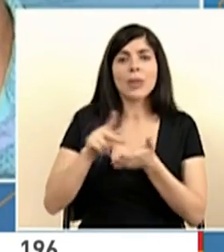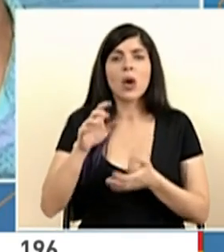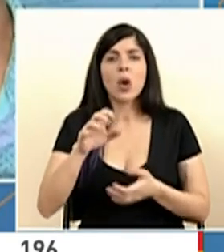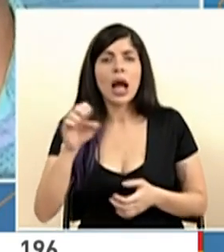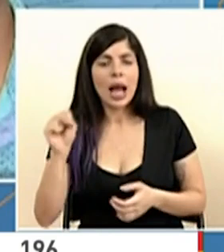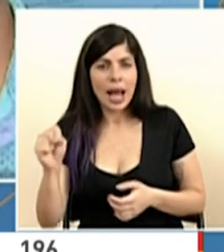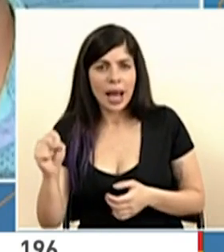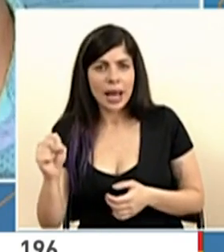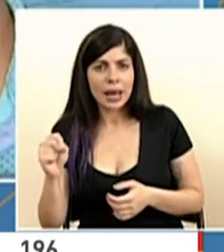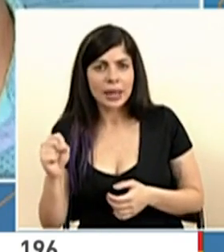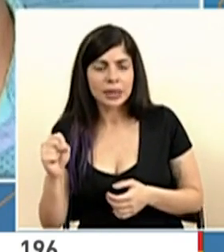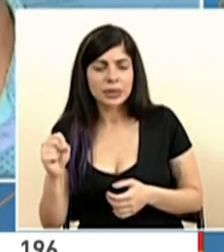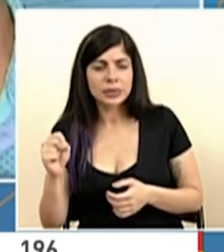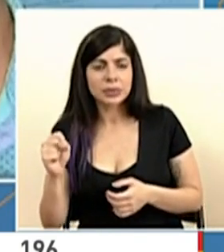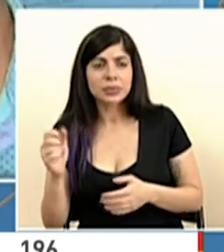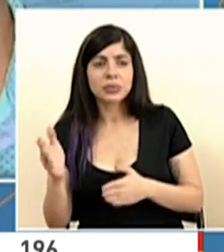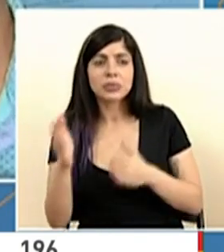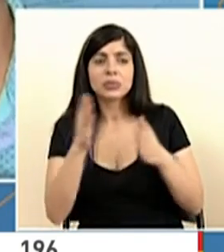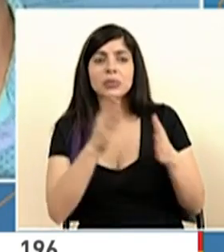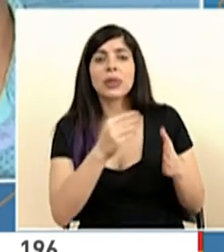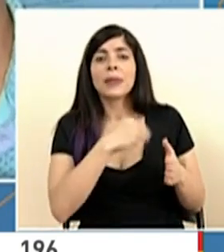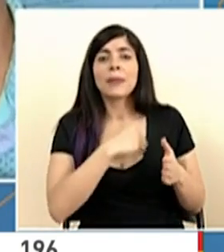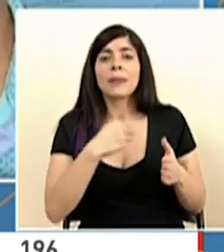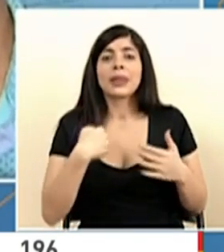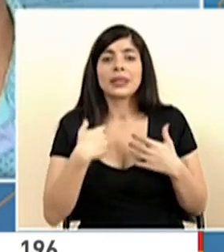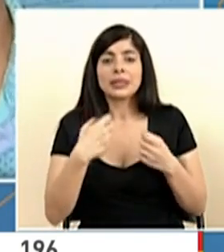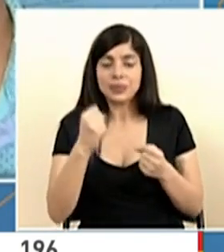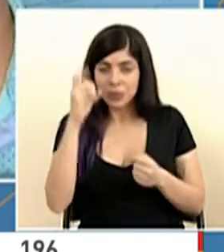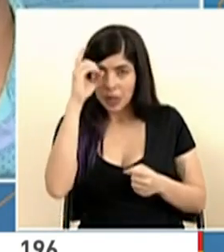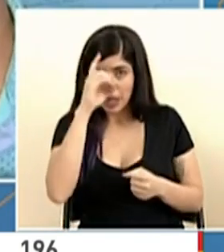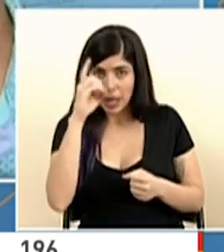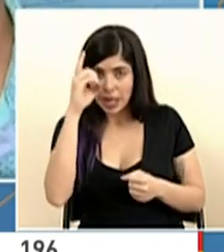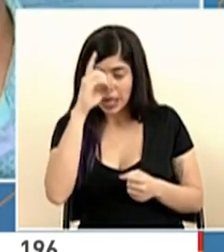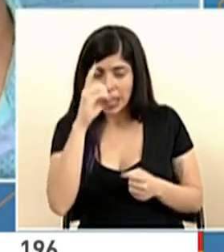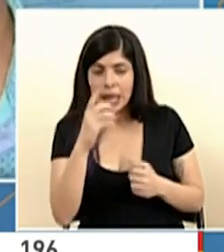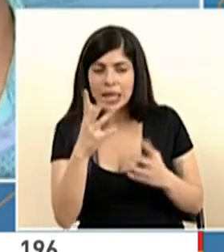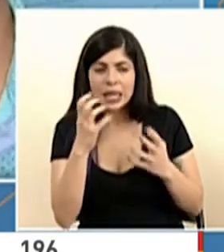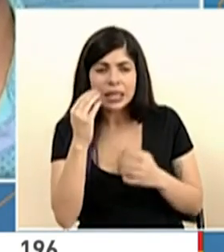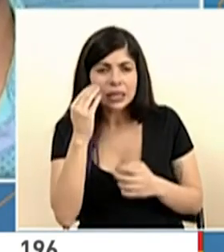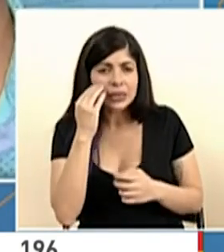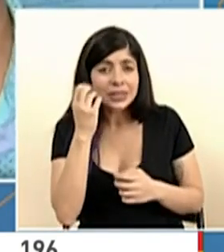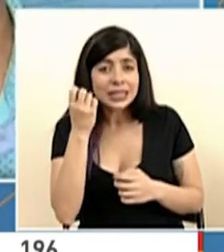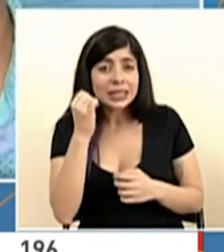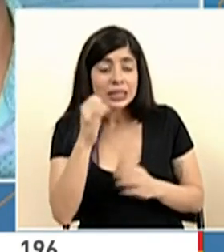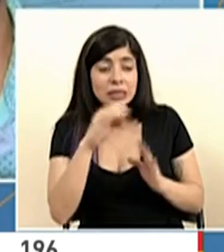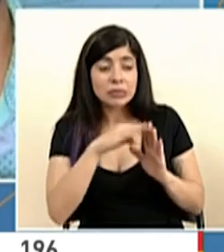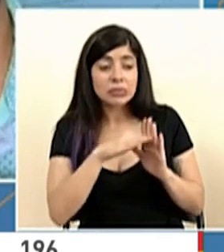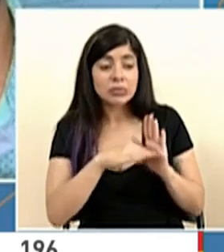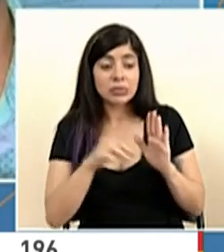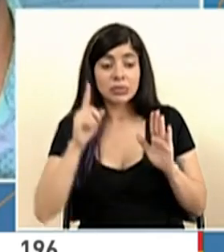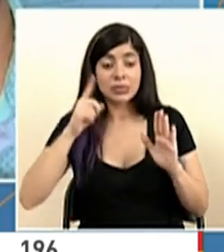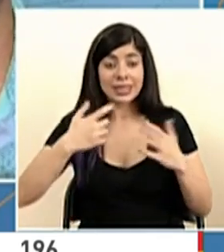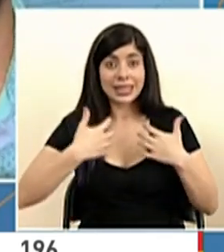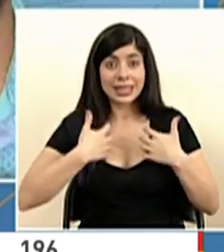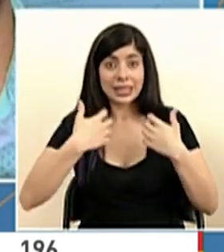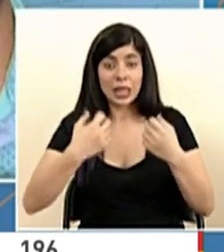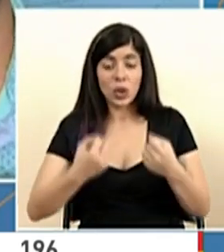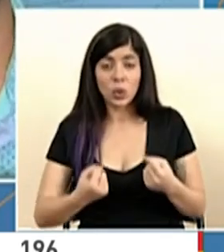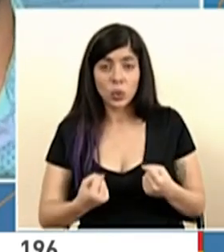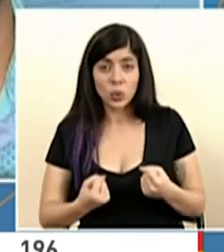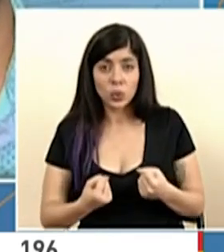se dan. Al señor ministro de Salud, don Daniel Estad, quería saber si las medidas sanitarias en la institución,